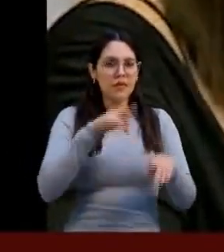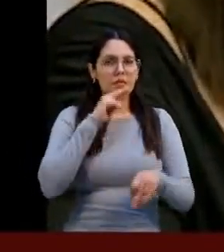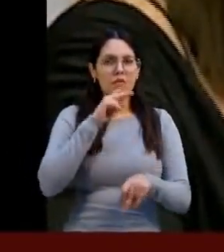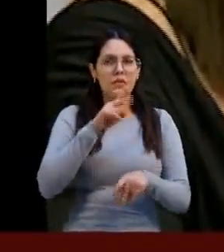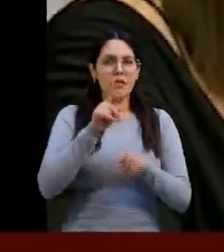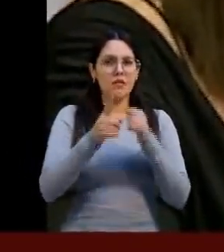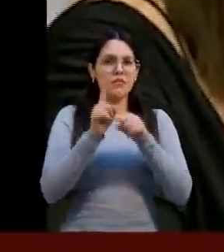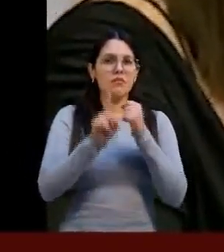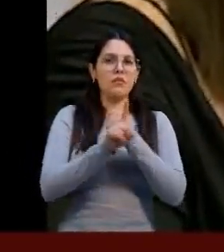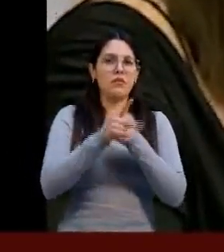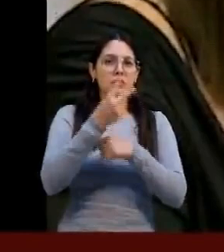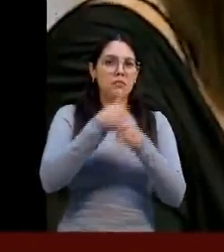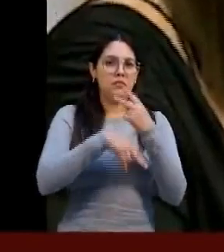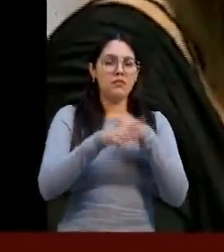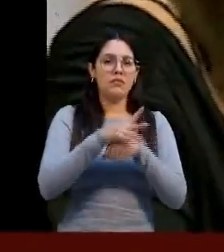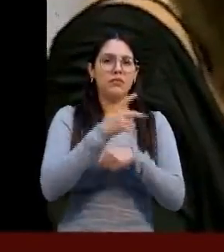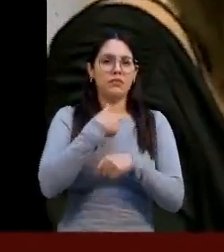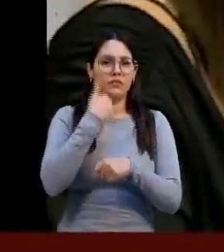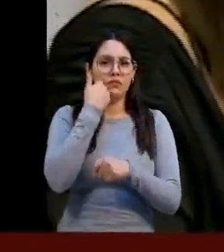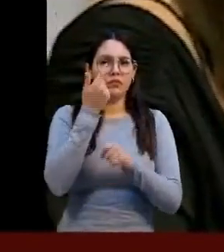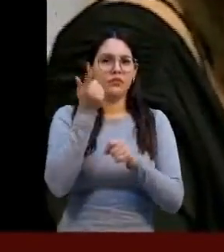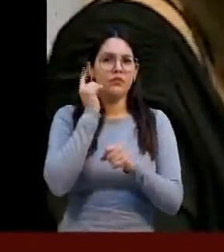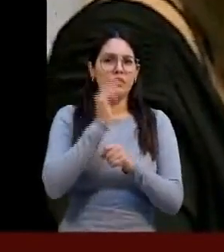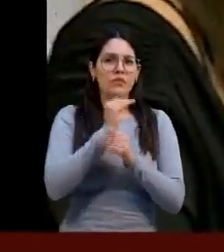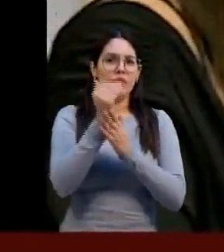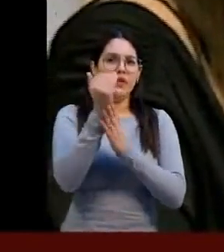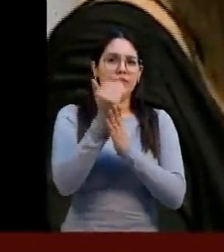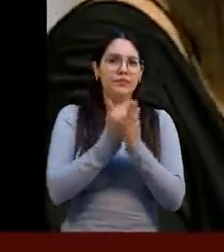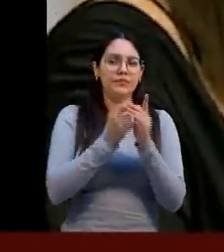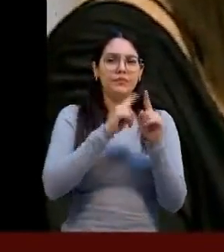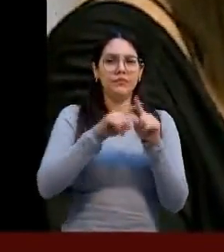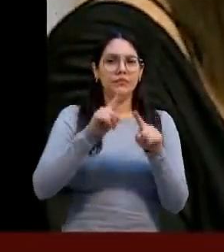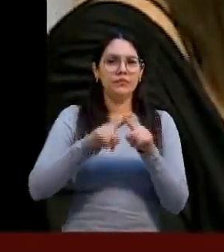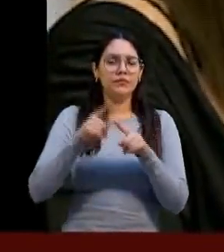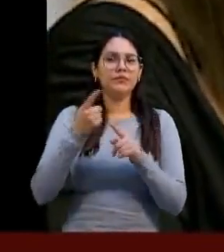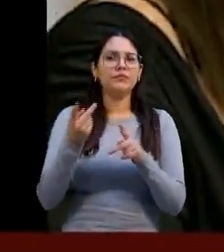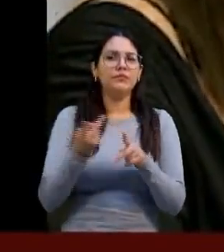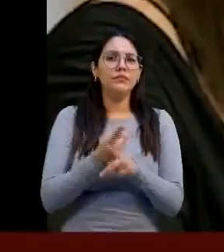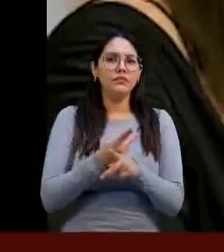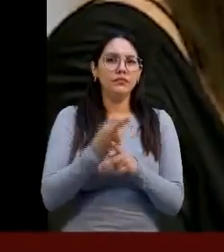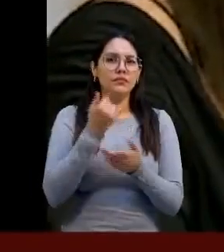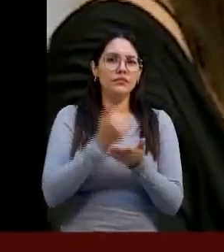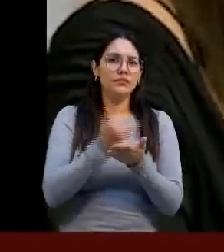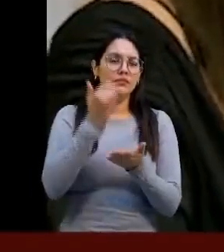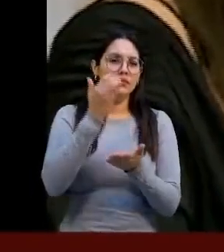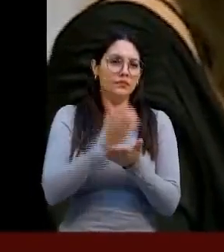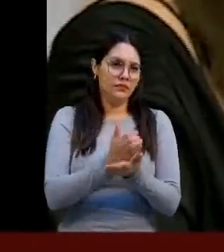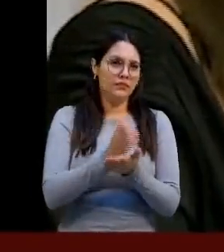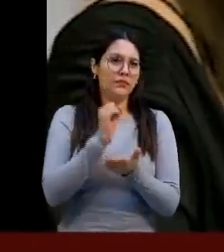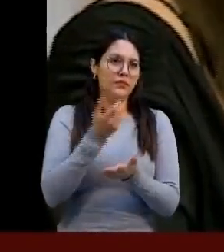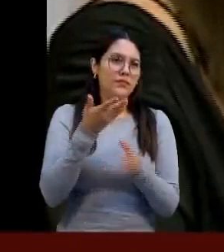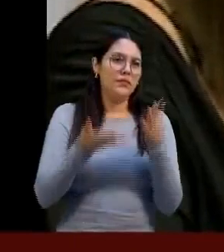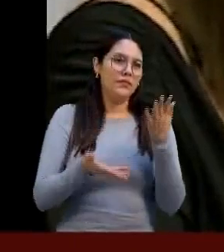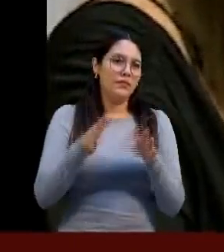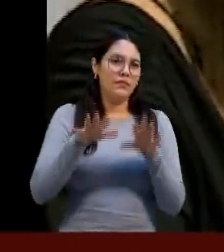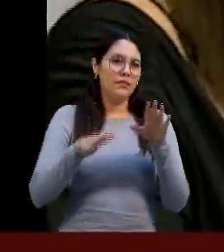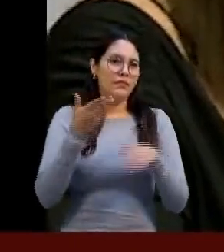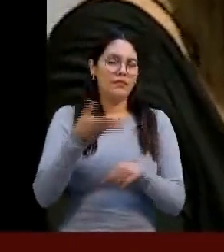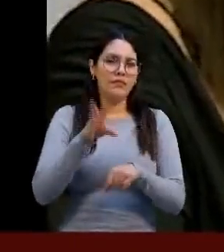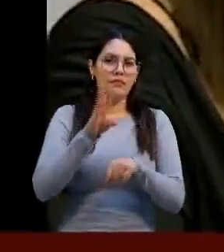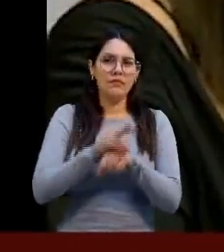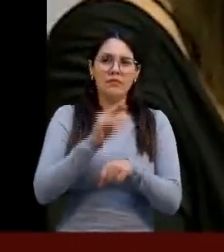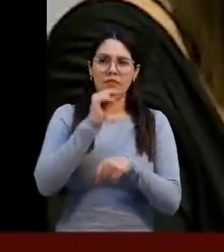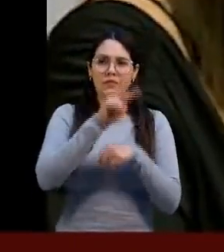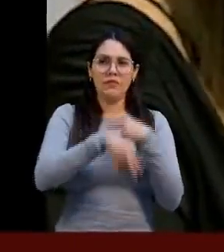la empresa. Buscamos reducir también los costos de las incapacidades o los permisos que se dan de no ir a trabajar